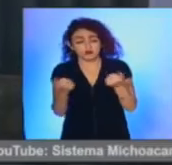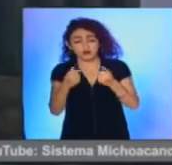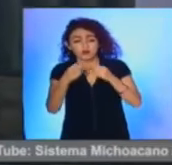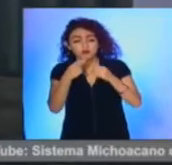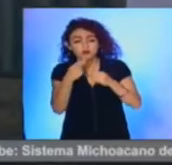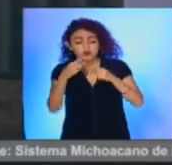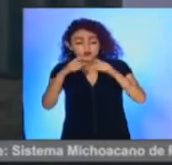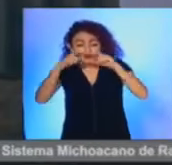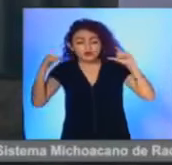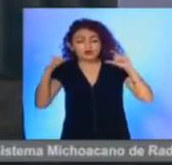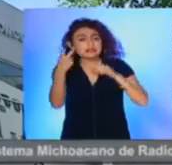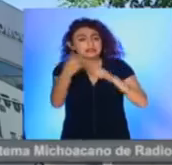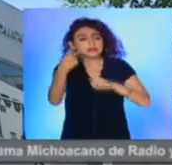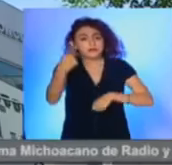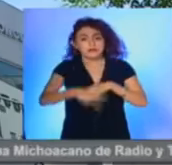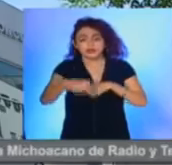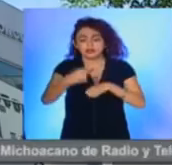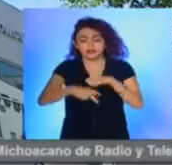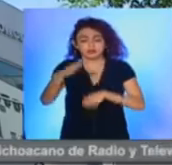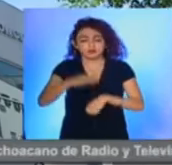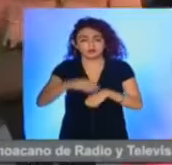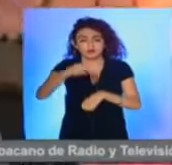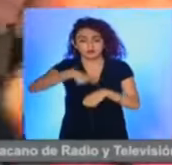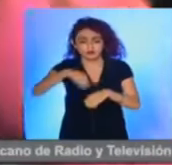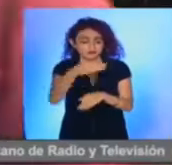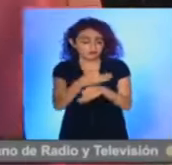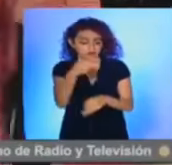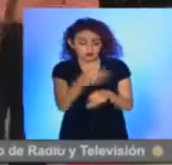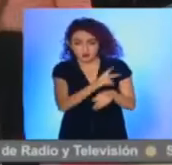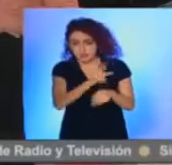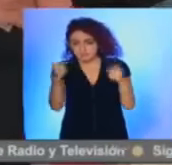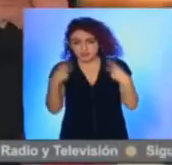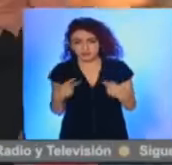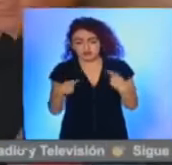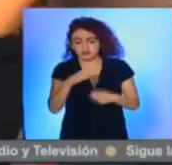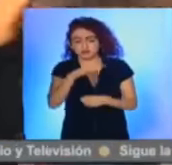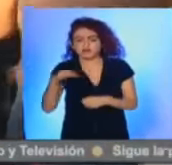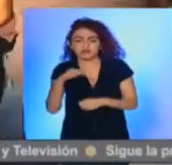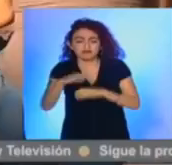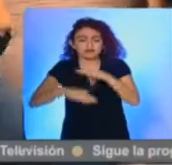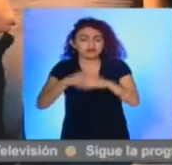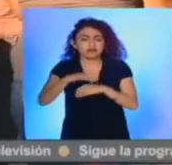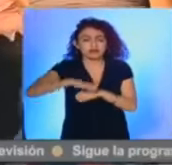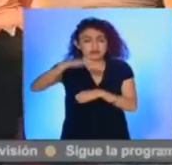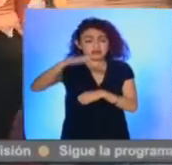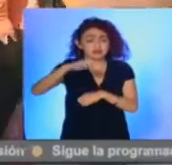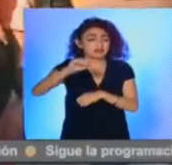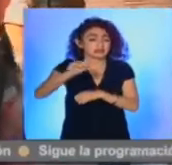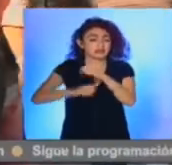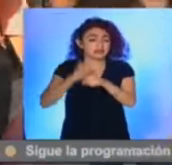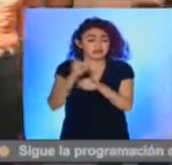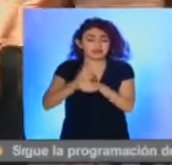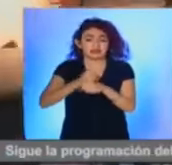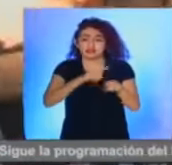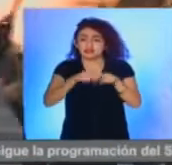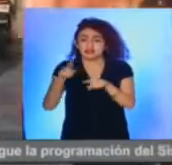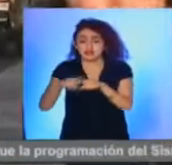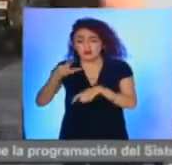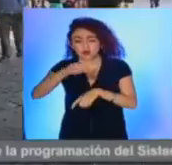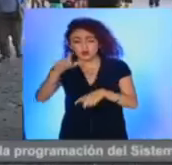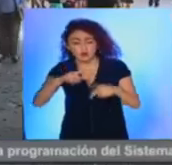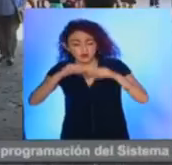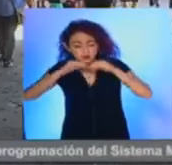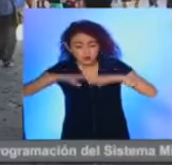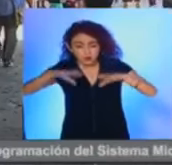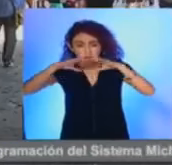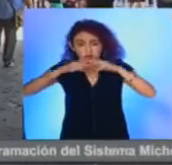cubrebocas representan un alto riesgo de contagio, lo que para las y los michoacanos de edad avanzada puede ser letal debido al flujo de aerosoles invisibles